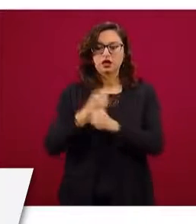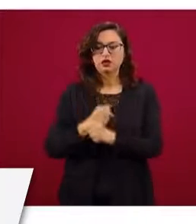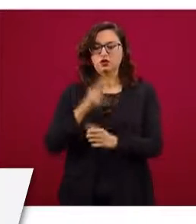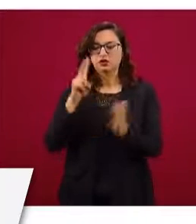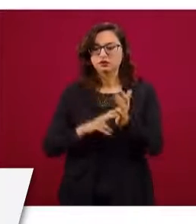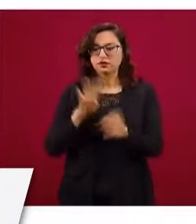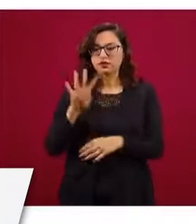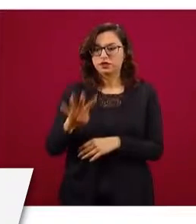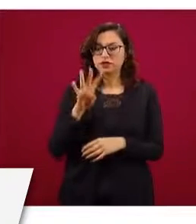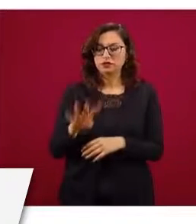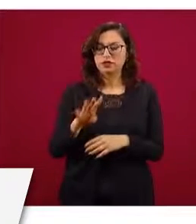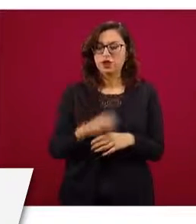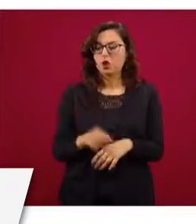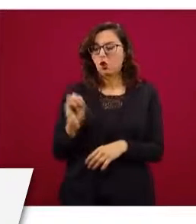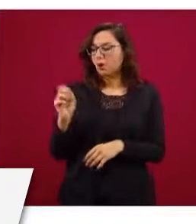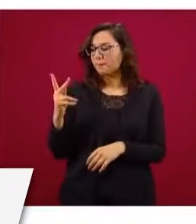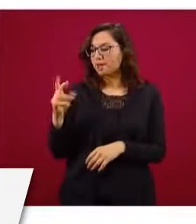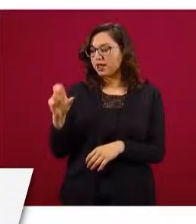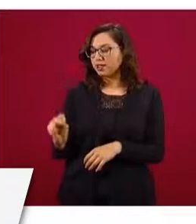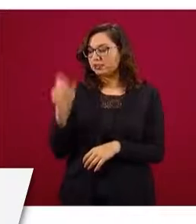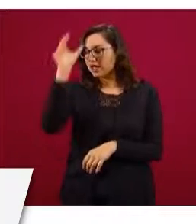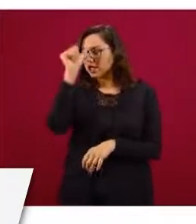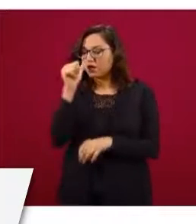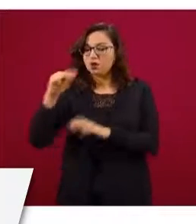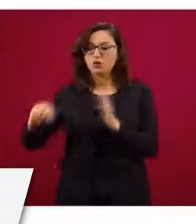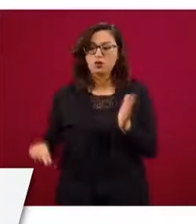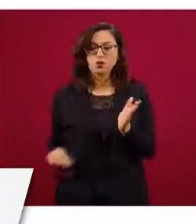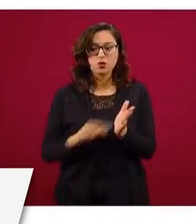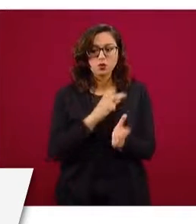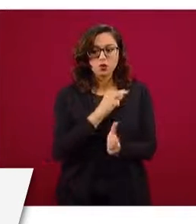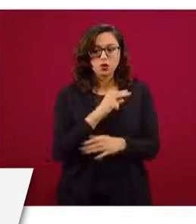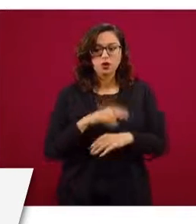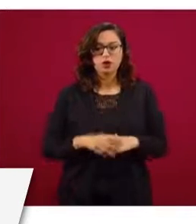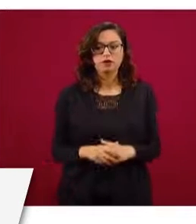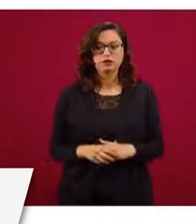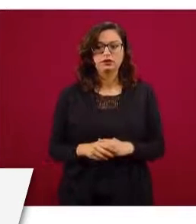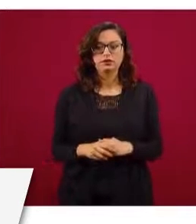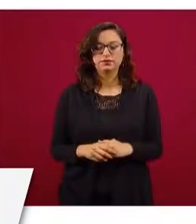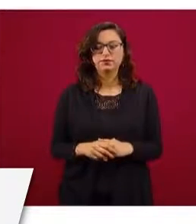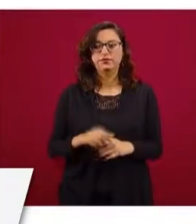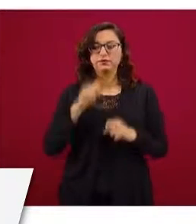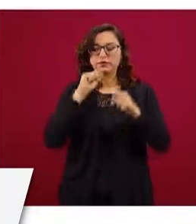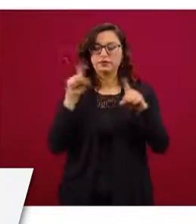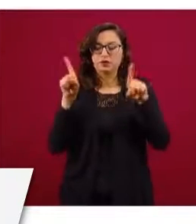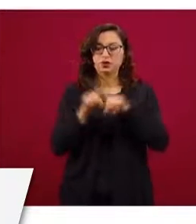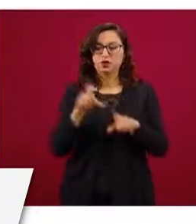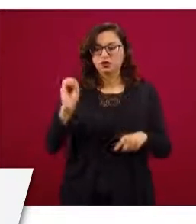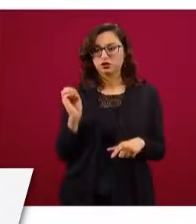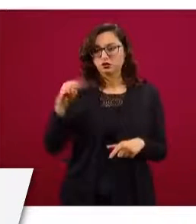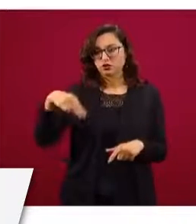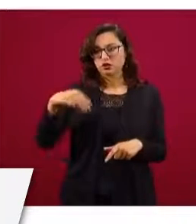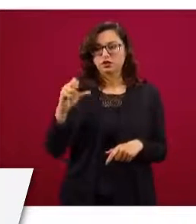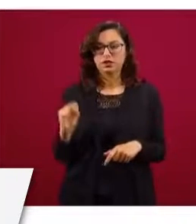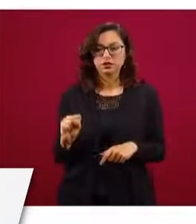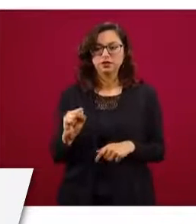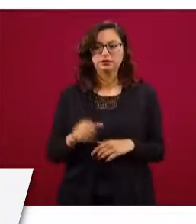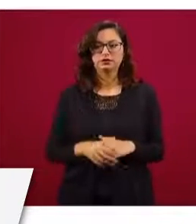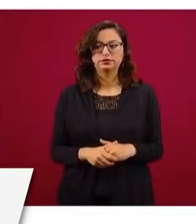Organización Panamericana de la Salud, y hay términos generales, la Organización Mundial de la Salud, México